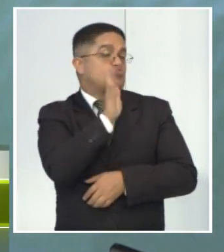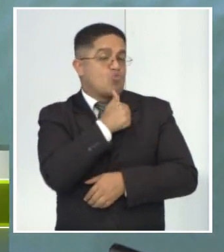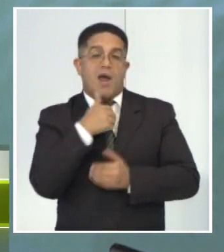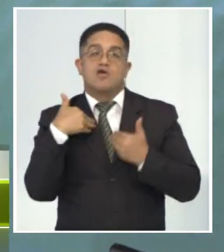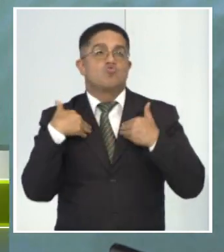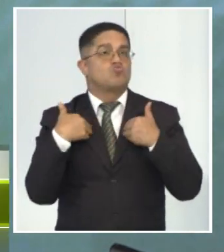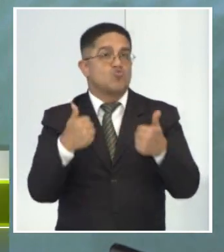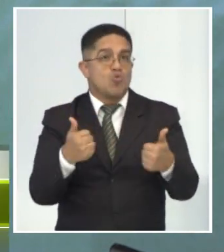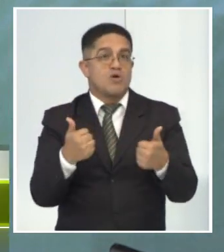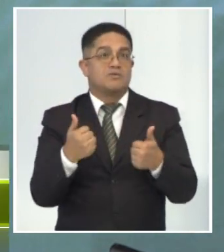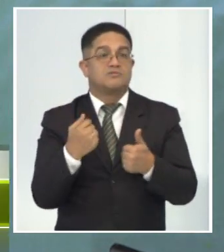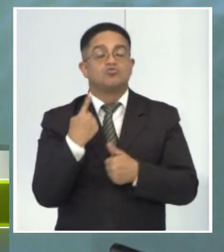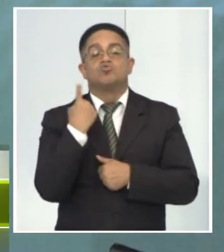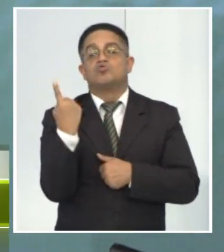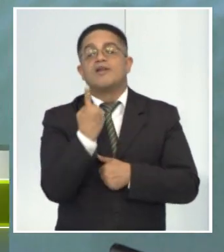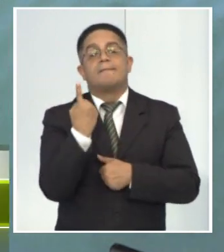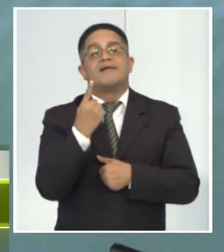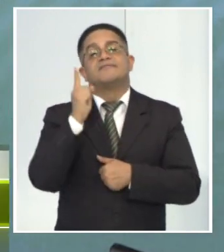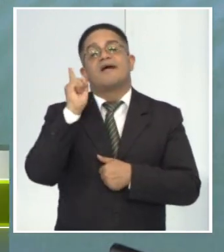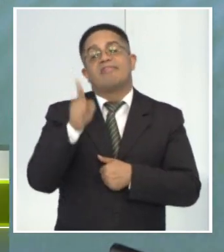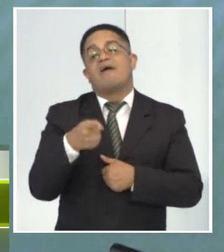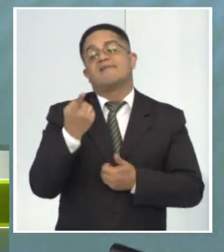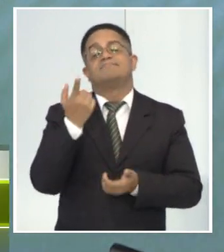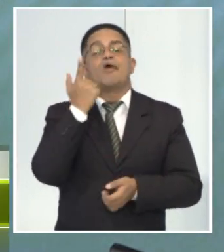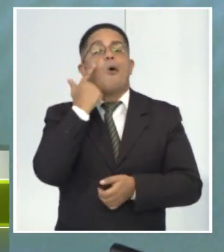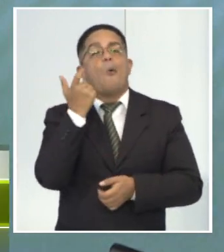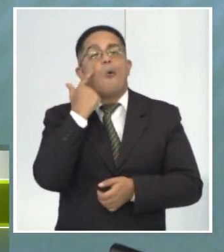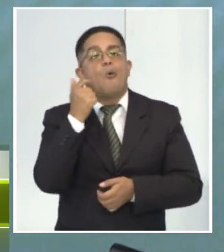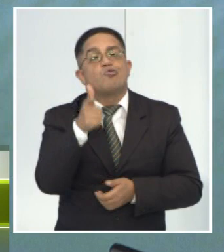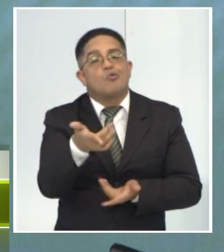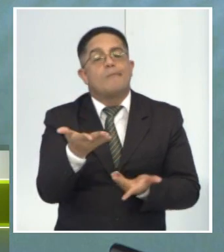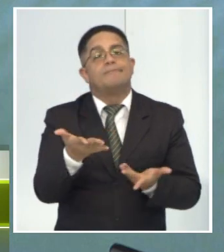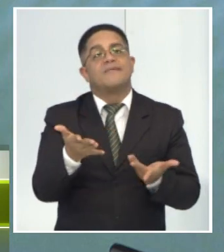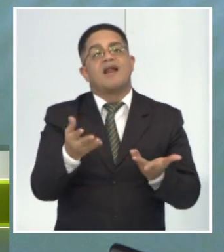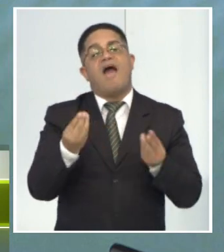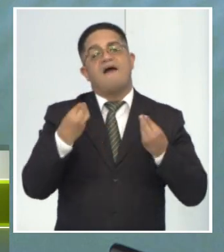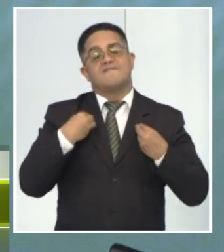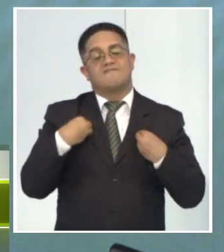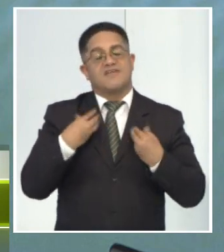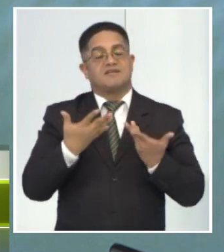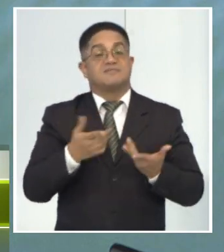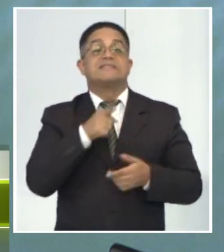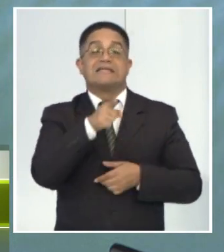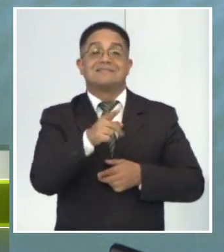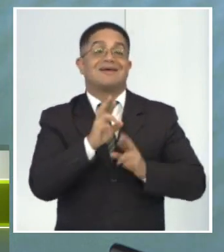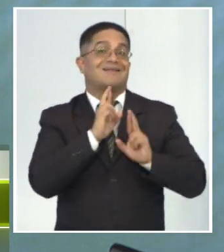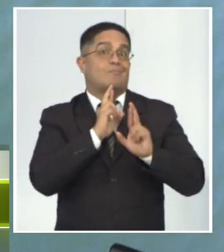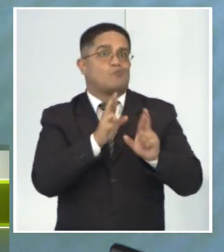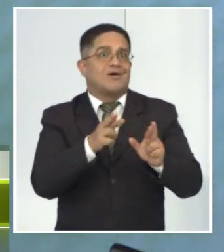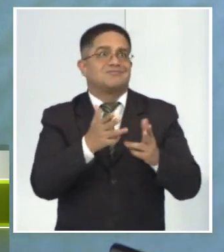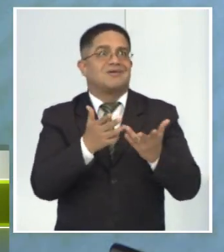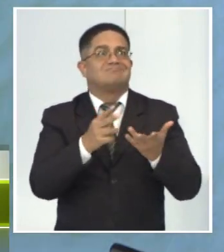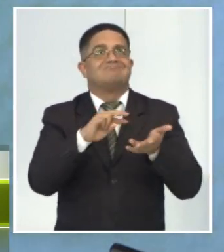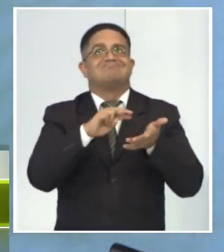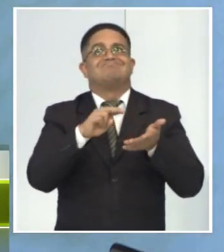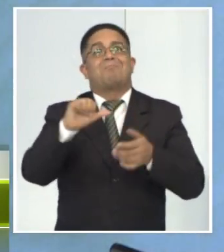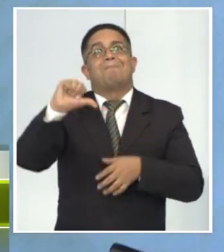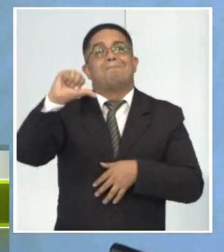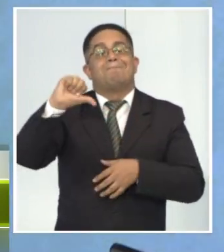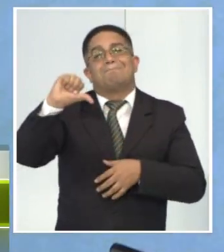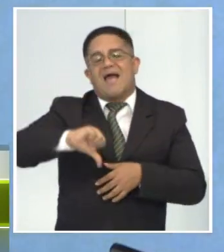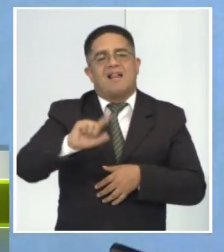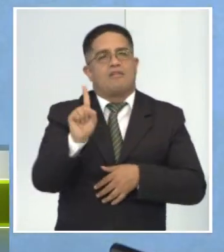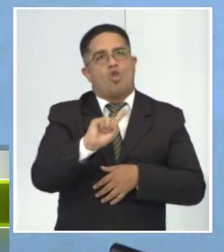que tenía simplemente que acostumbrarse a vivir con ellos. Y esa respuesta no estaba mal. ¿Por qué? Porque hasta